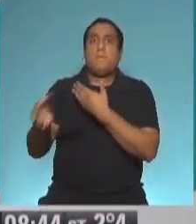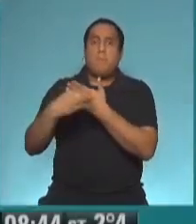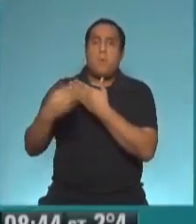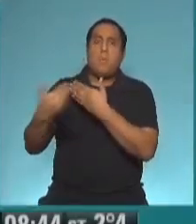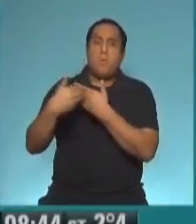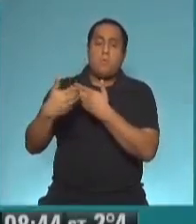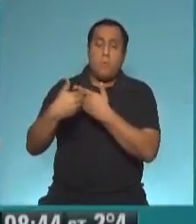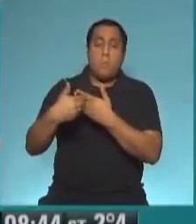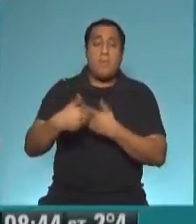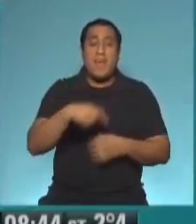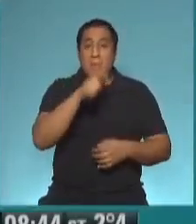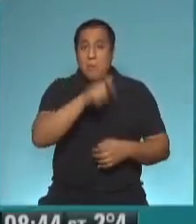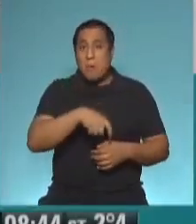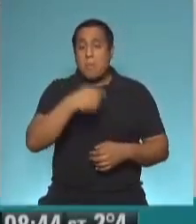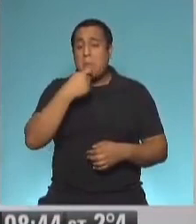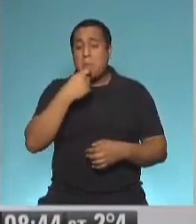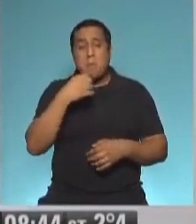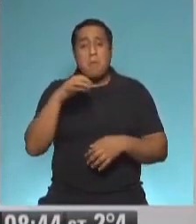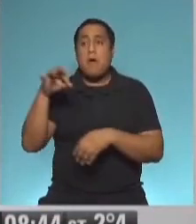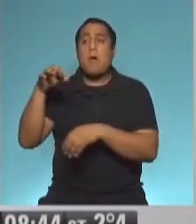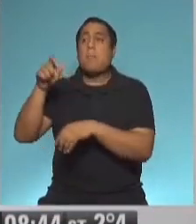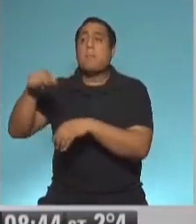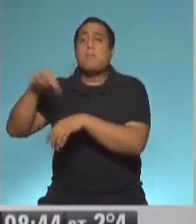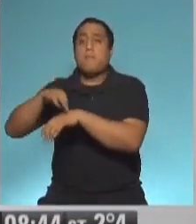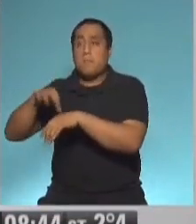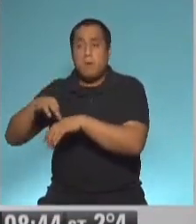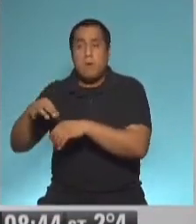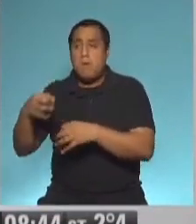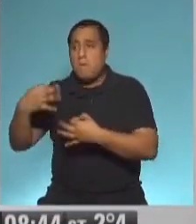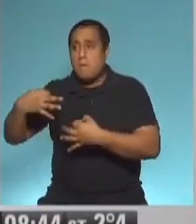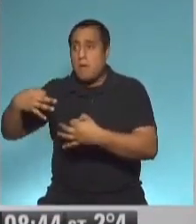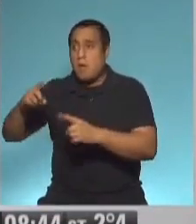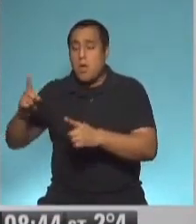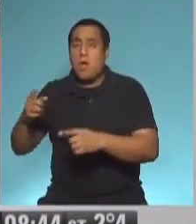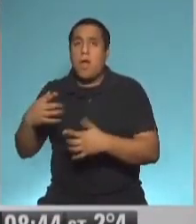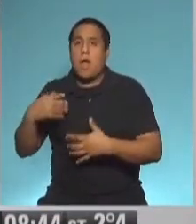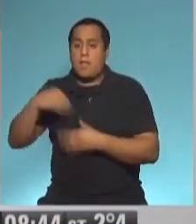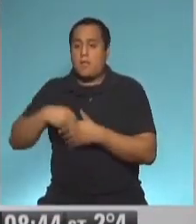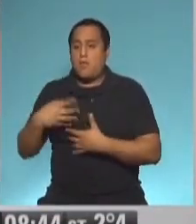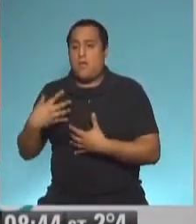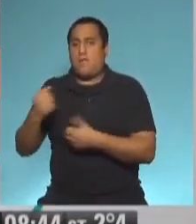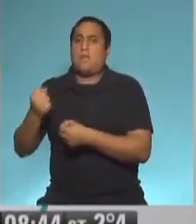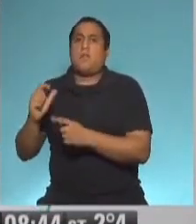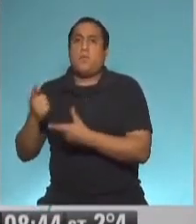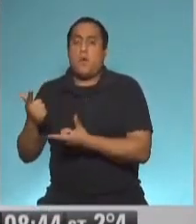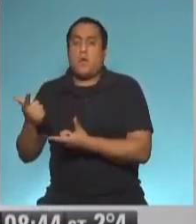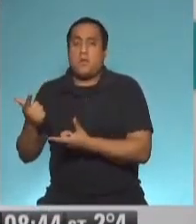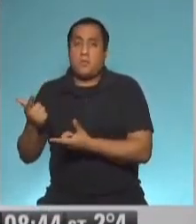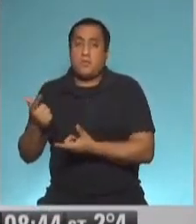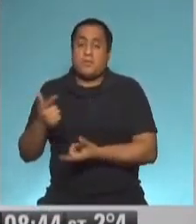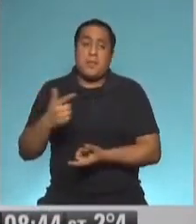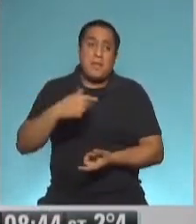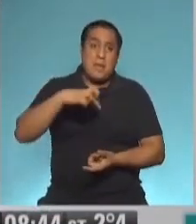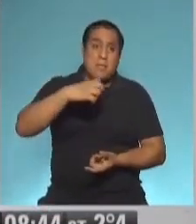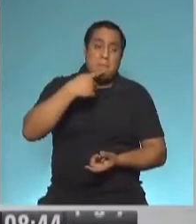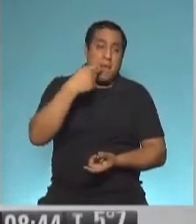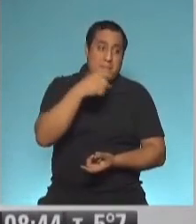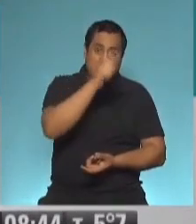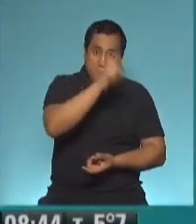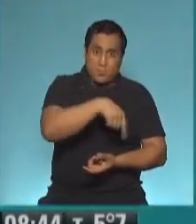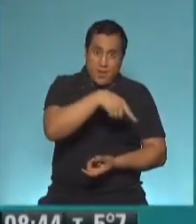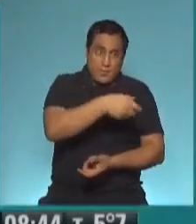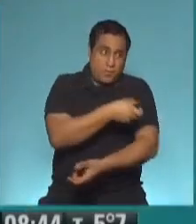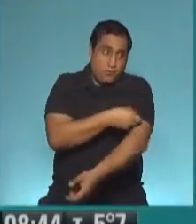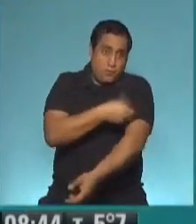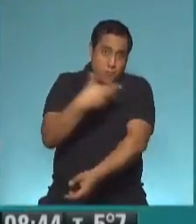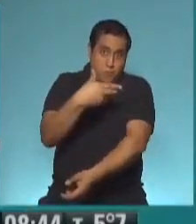pacientes que no evolucionan bien no producen esos anticuerpos. Por eso el plasma del paciente que